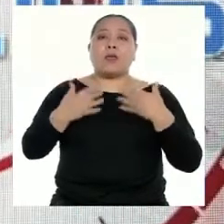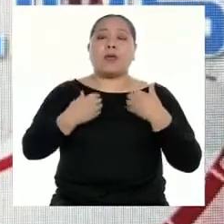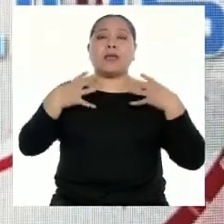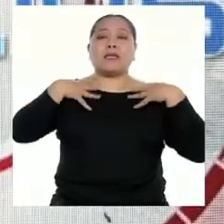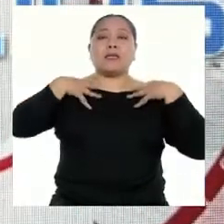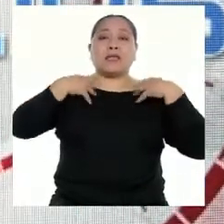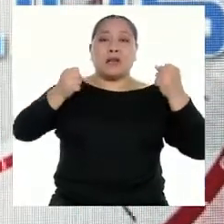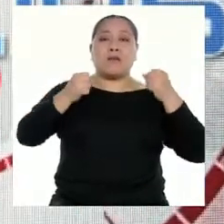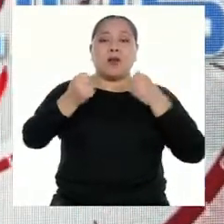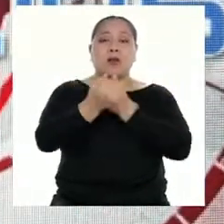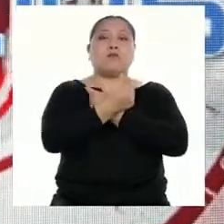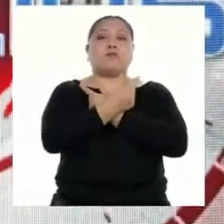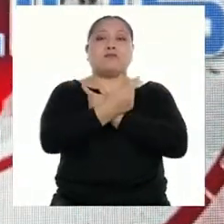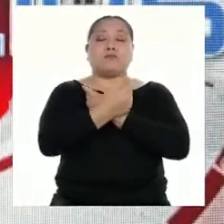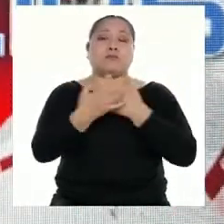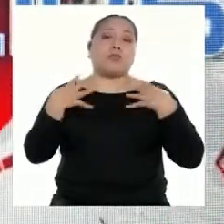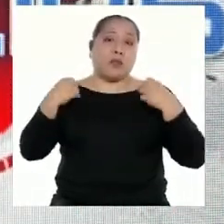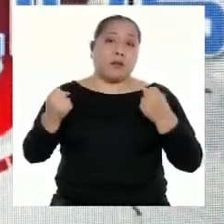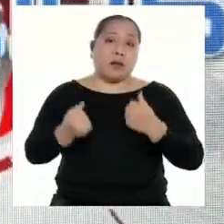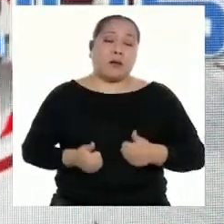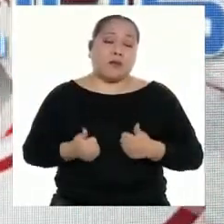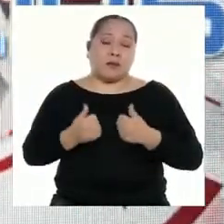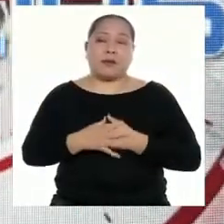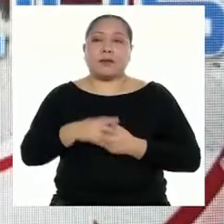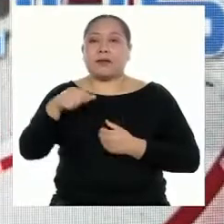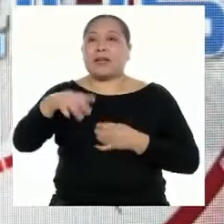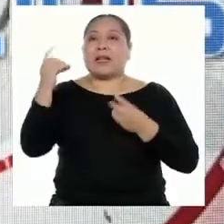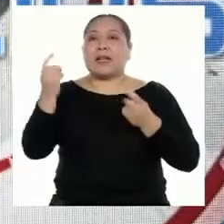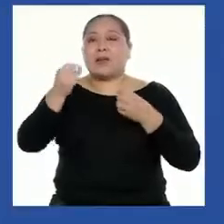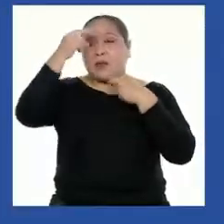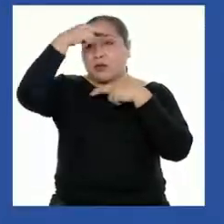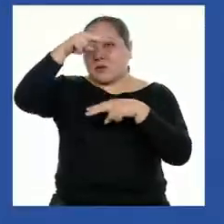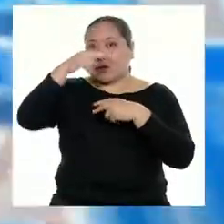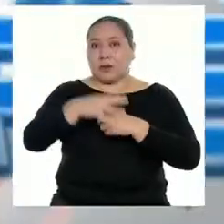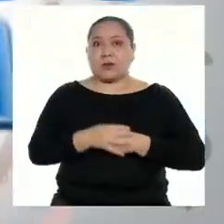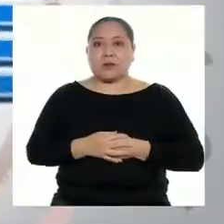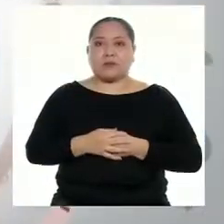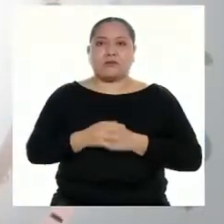Estas fueron las Rápi Noticias del Día. Seguiremos informando.